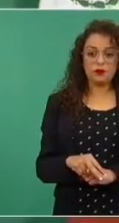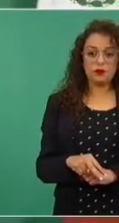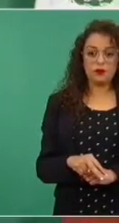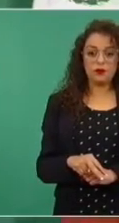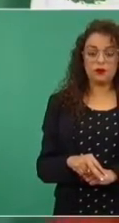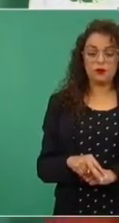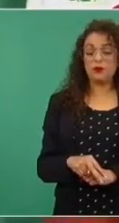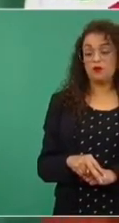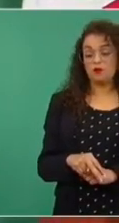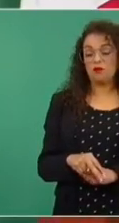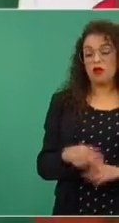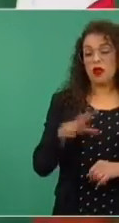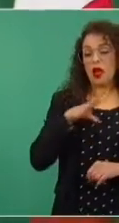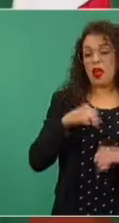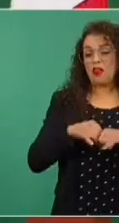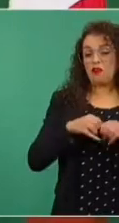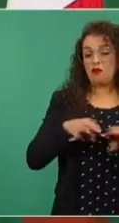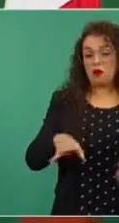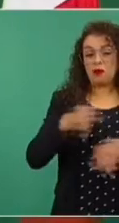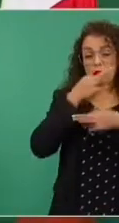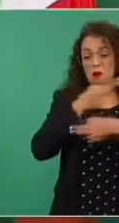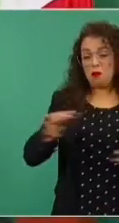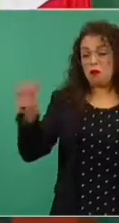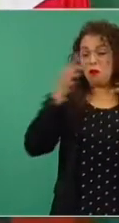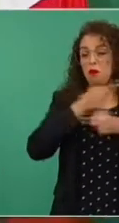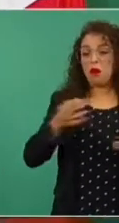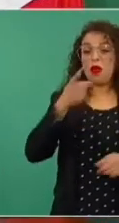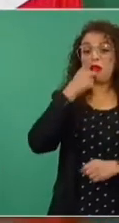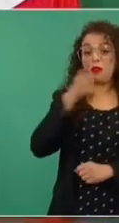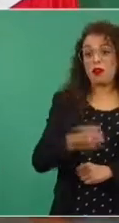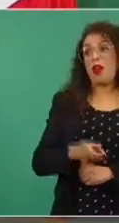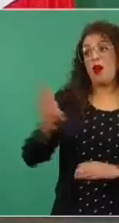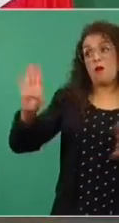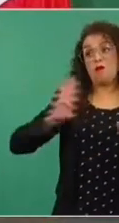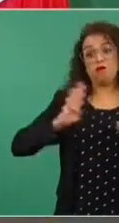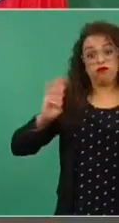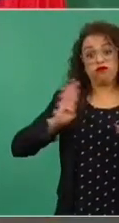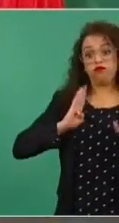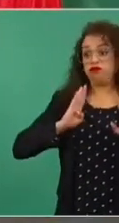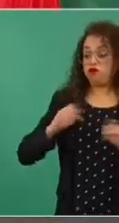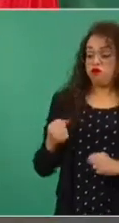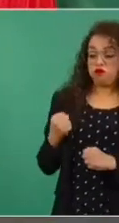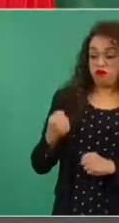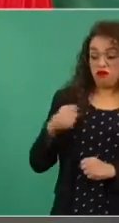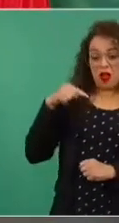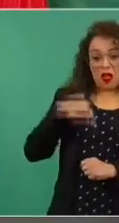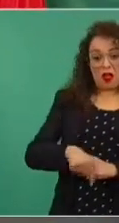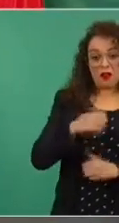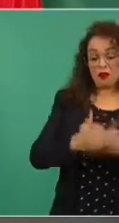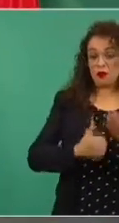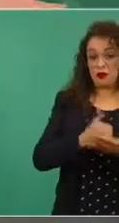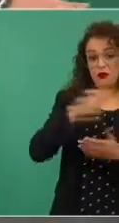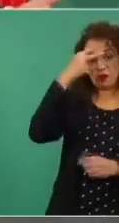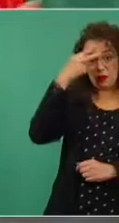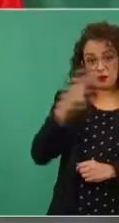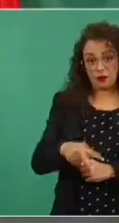militarizar, la jefa de gobierno me comentó que